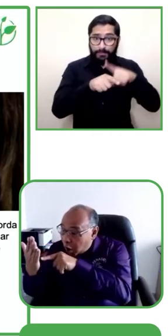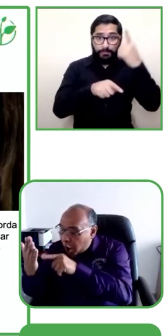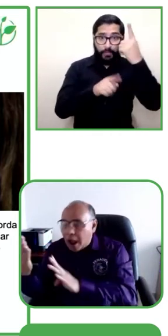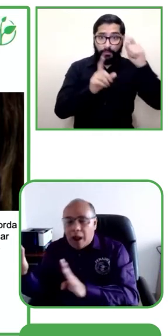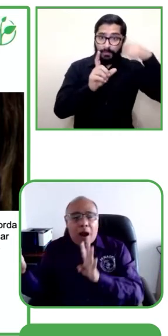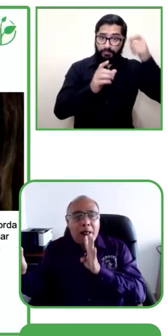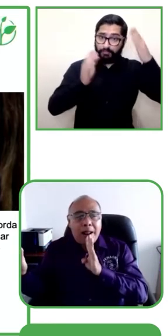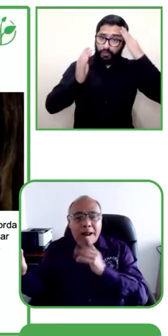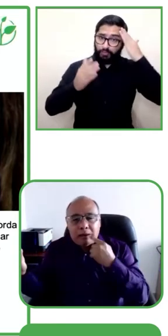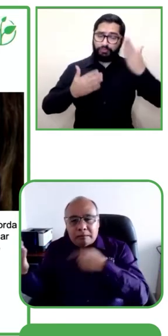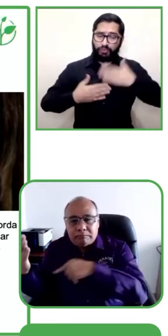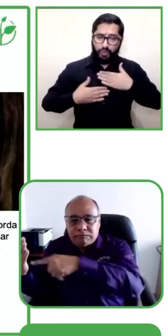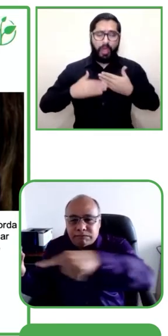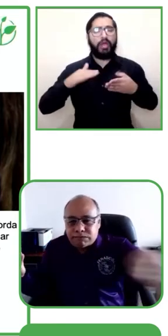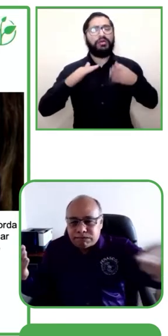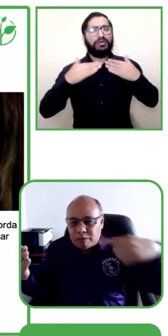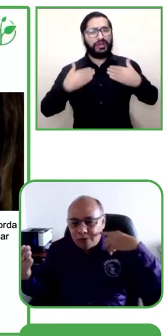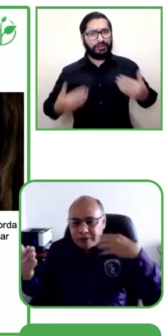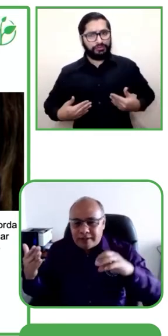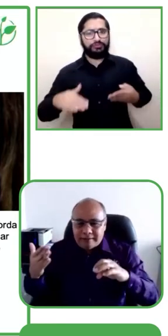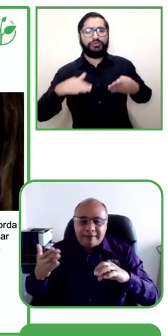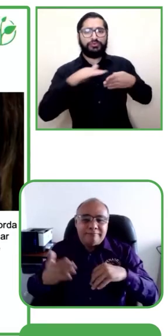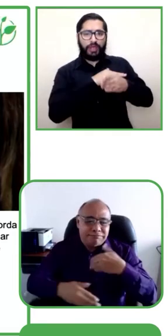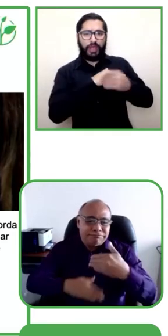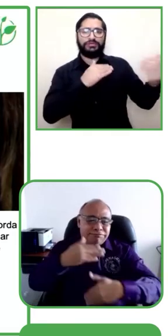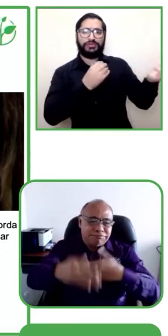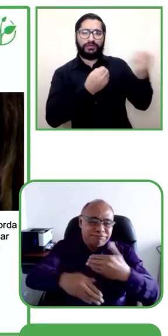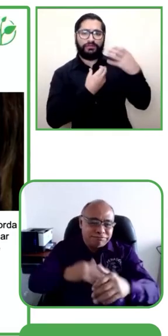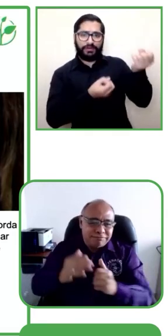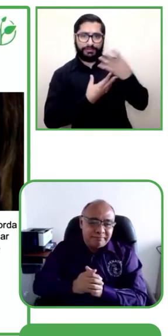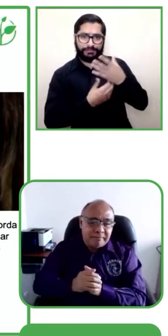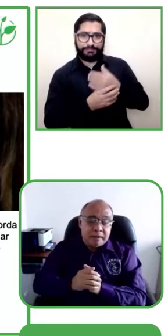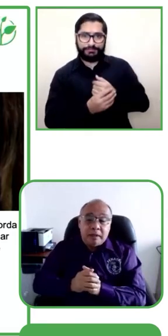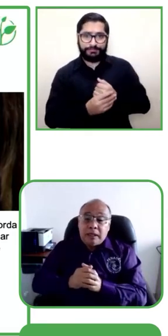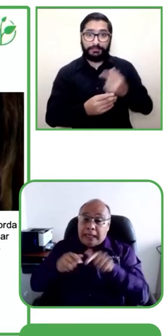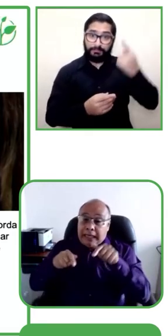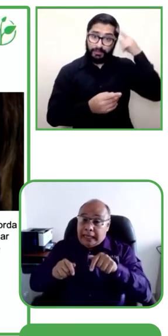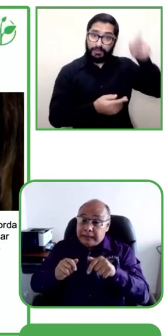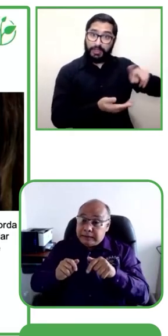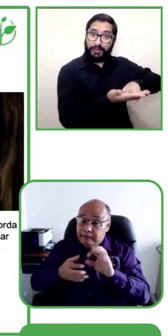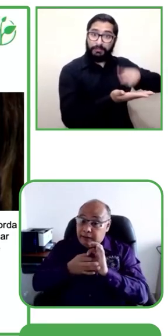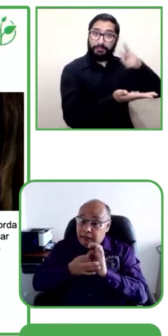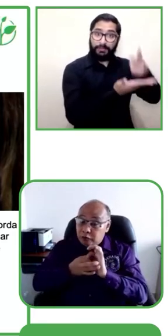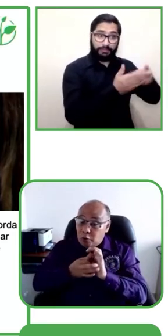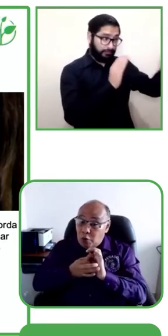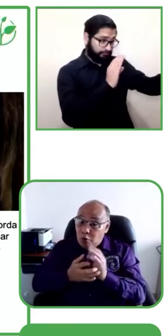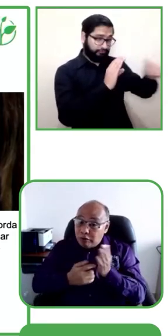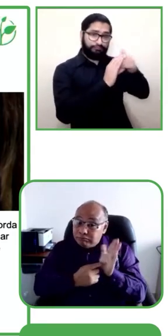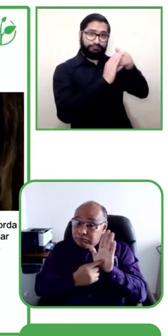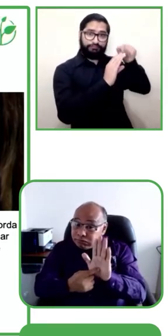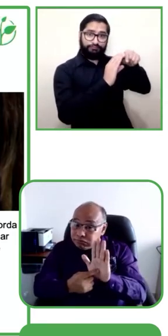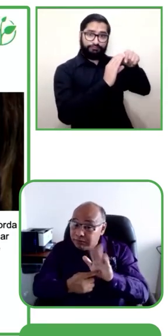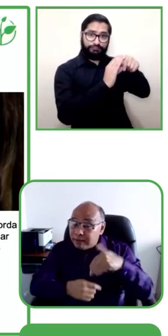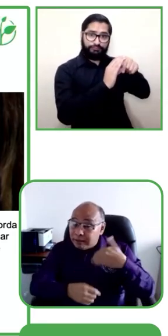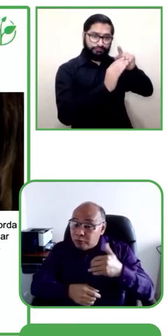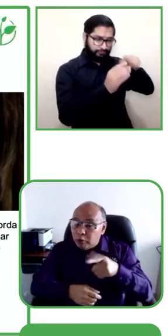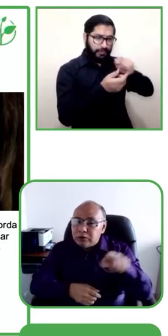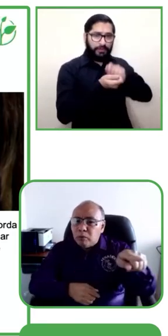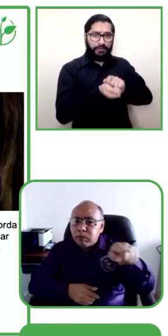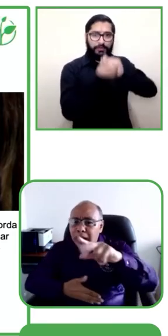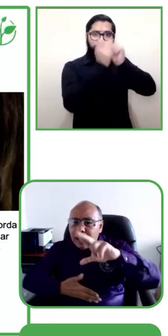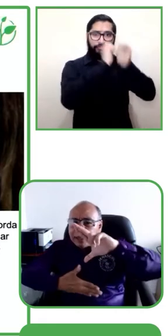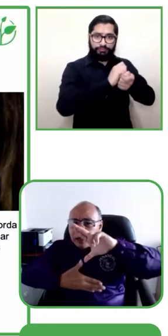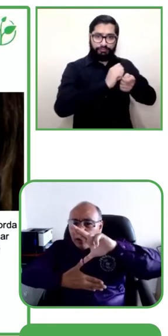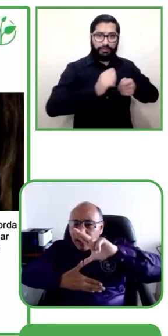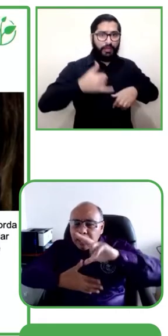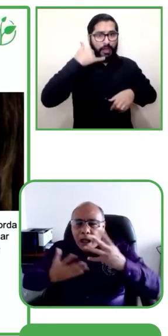interpretación, o sea, el intérprete recibe esta información en video y hace la voz para enviarla a las personas oyentes, o sea, en nota